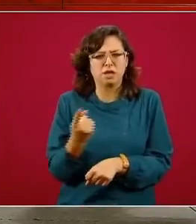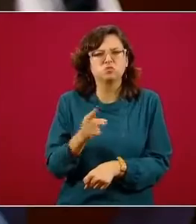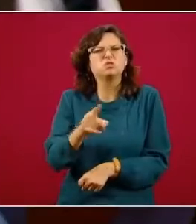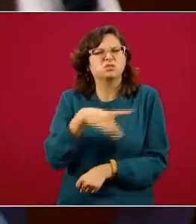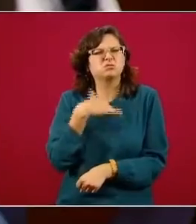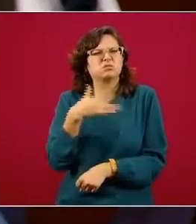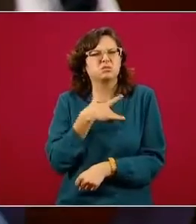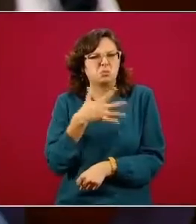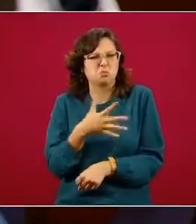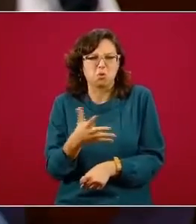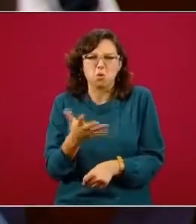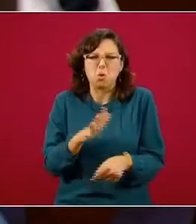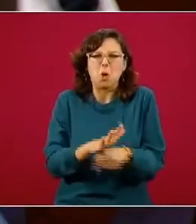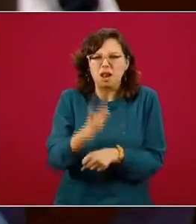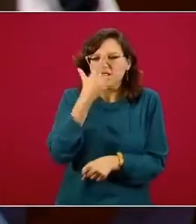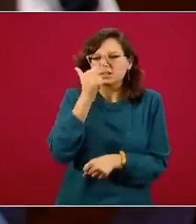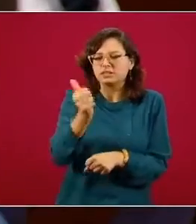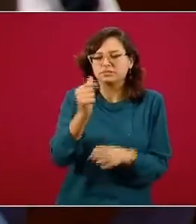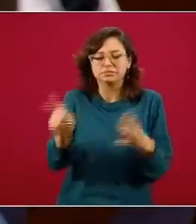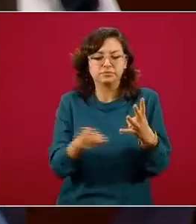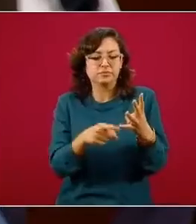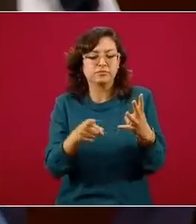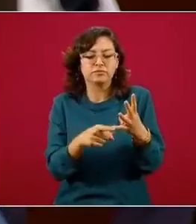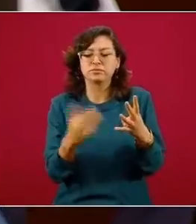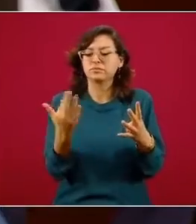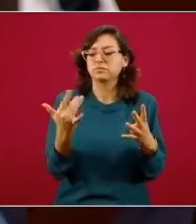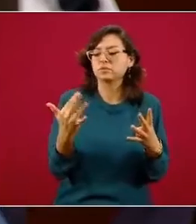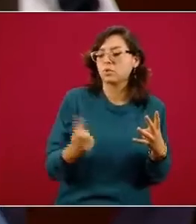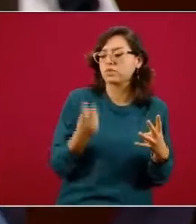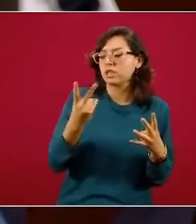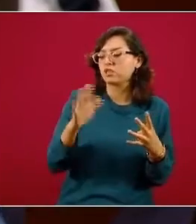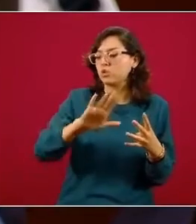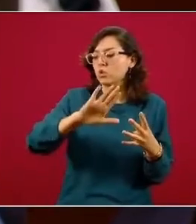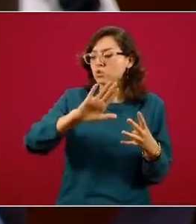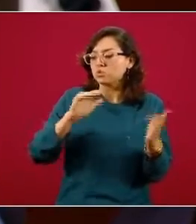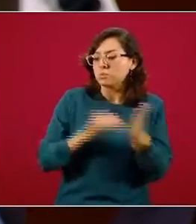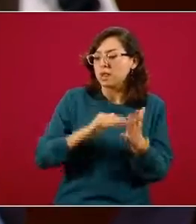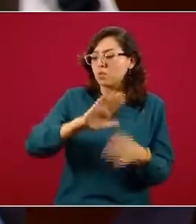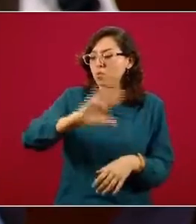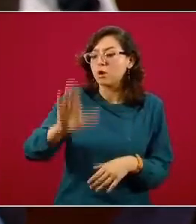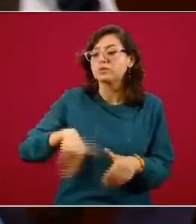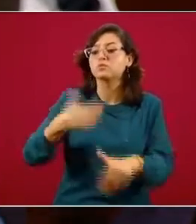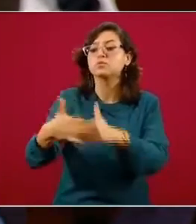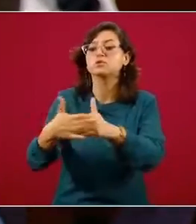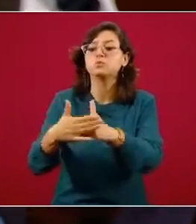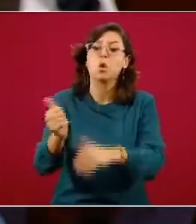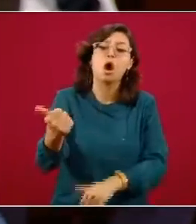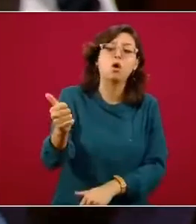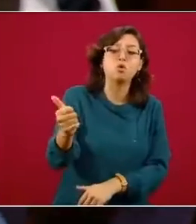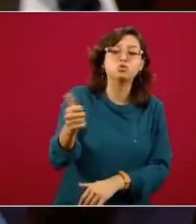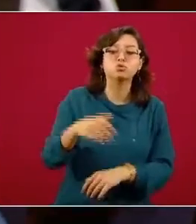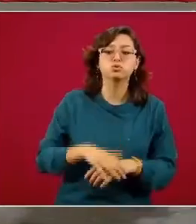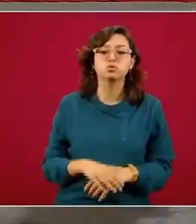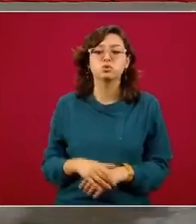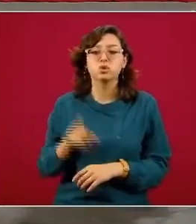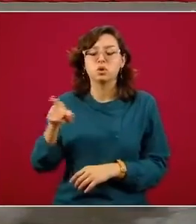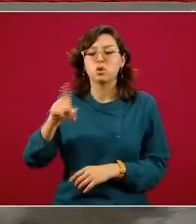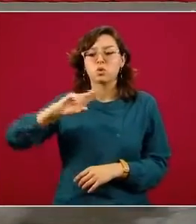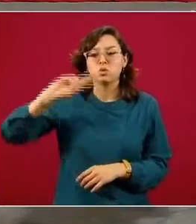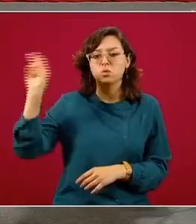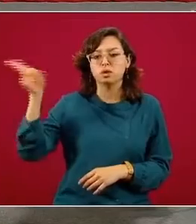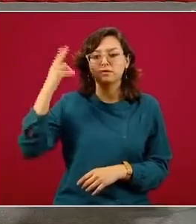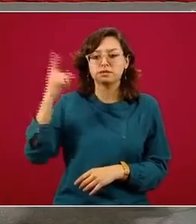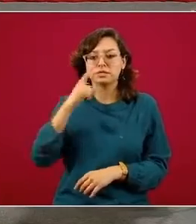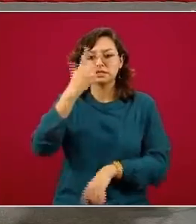hay una estimación de 52 mil muertes para agosto también quería por parte de la Universidad de Washington